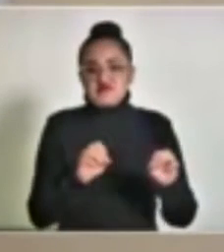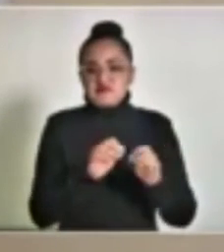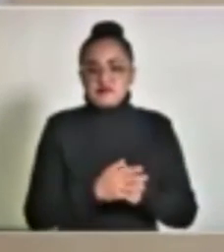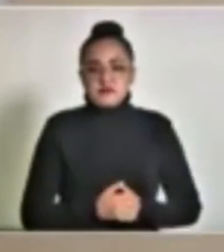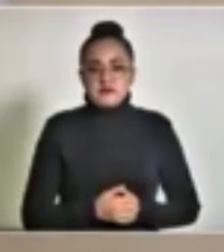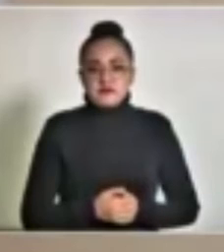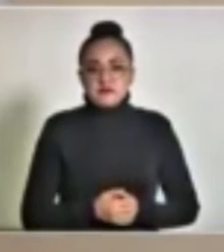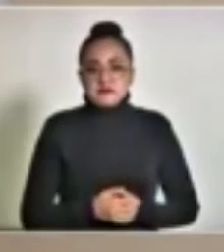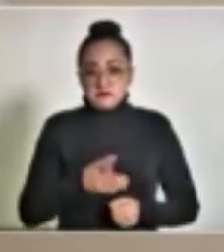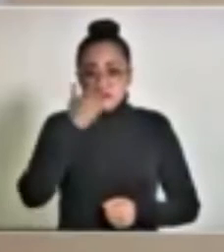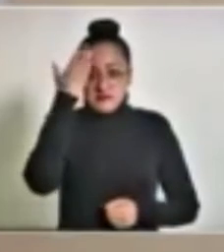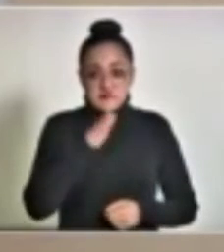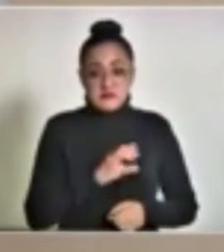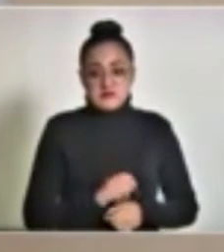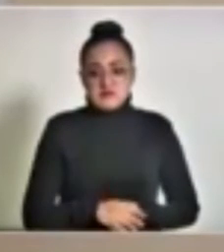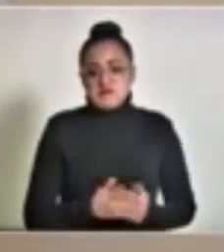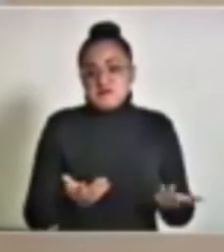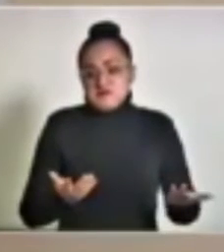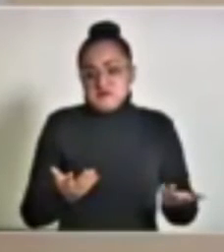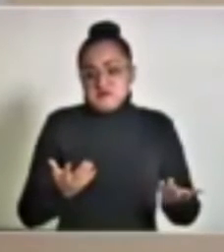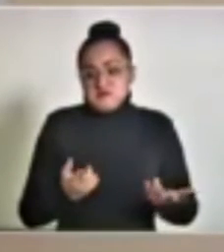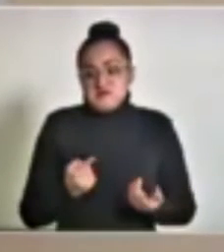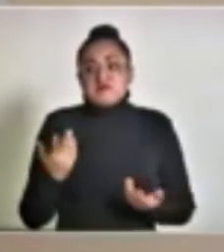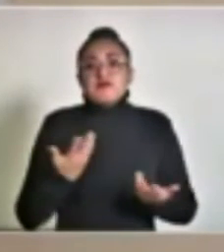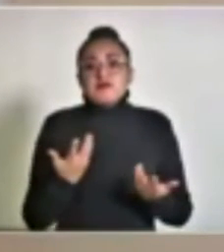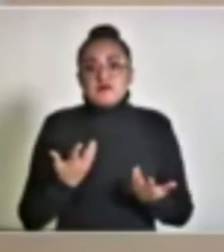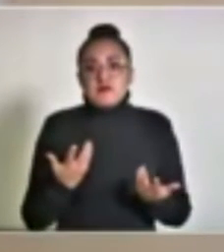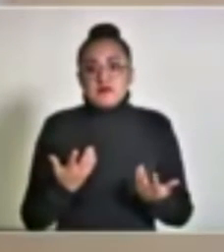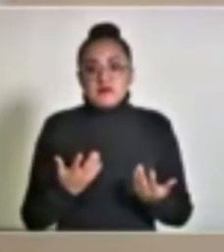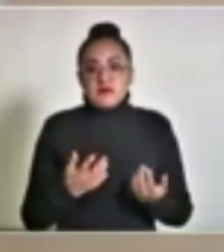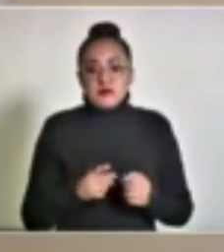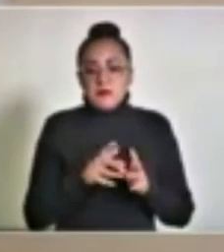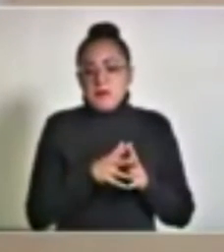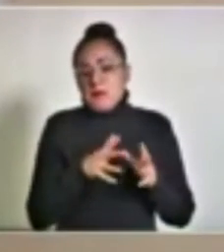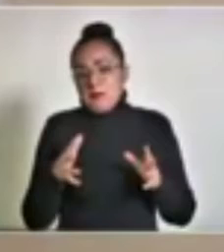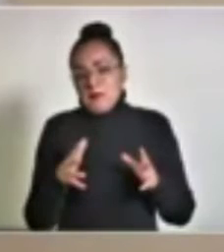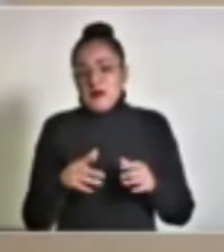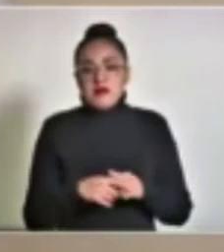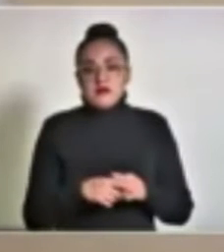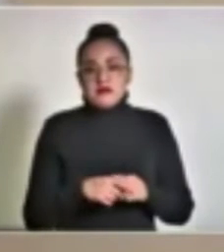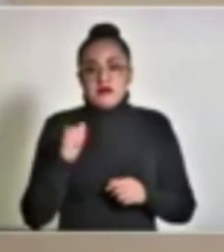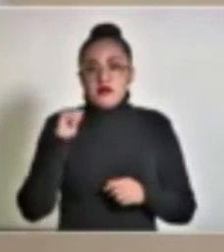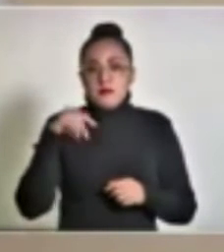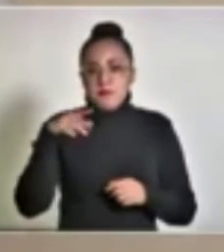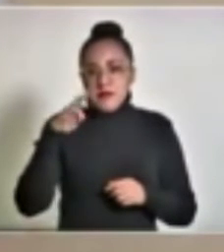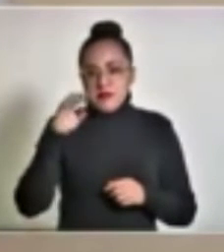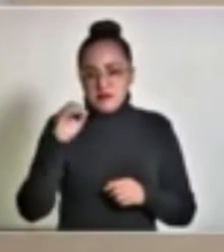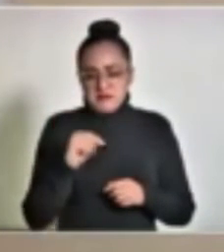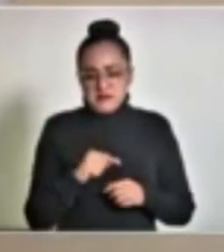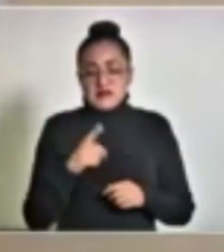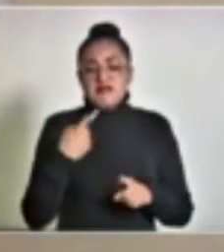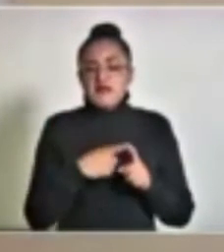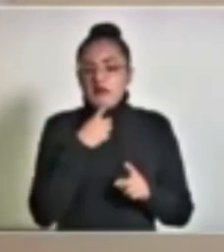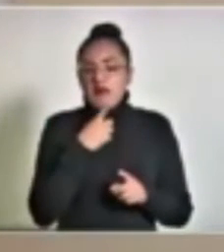no sé si haya tramitado la ampliación de su licencia, quien